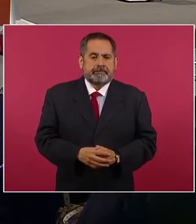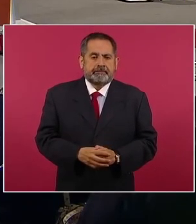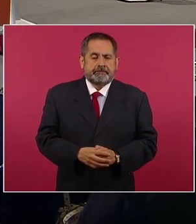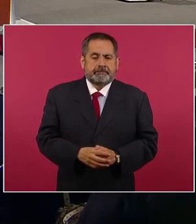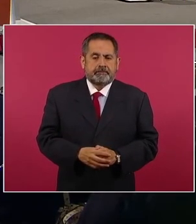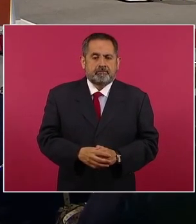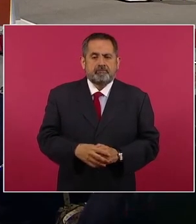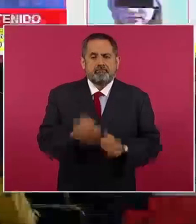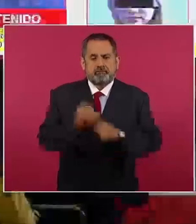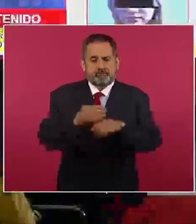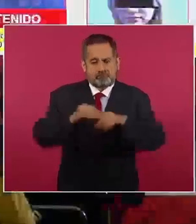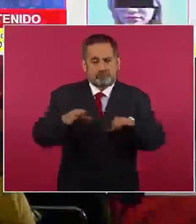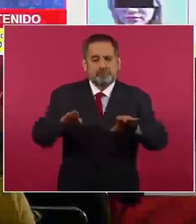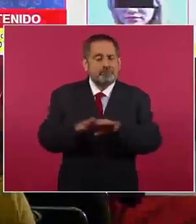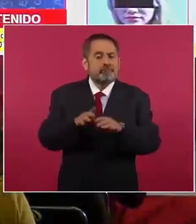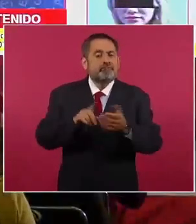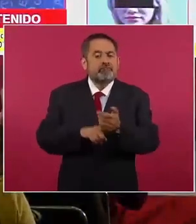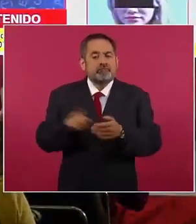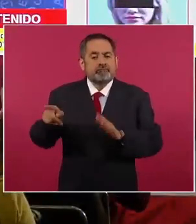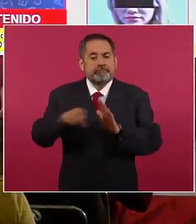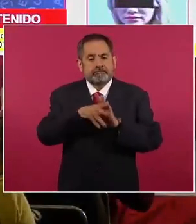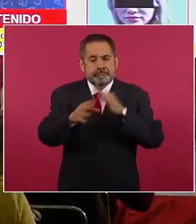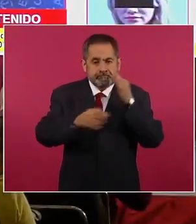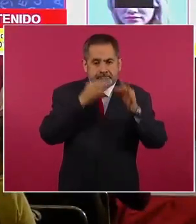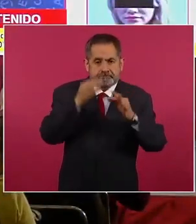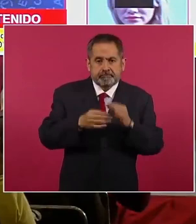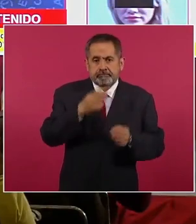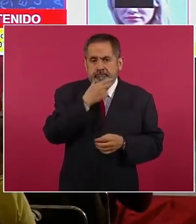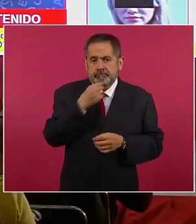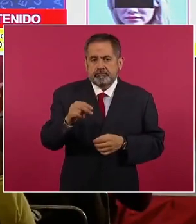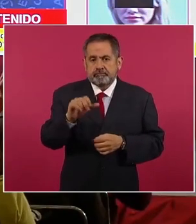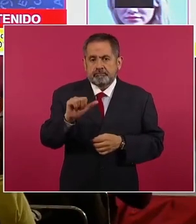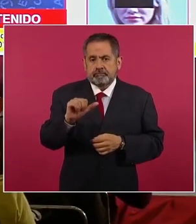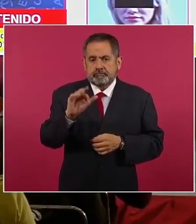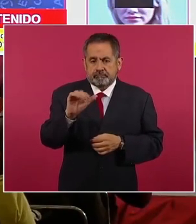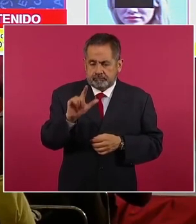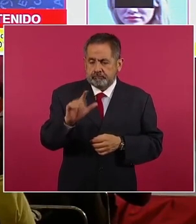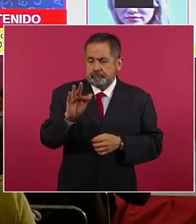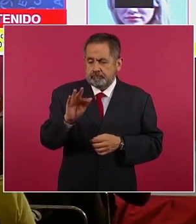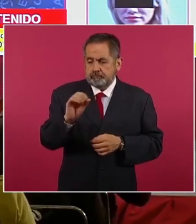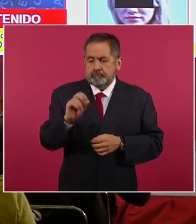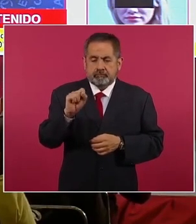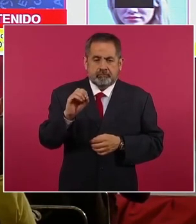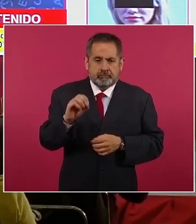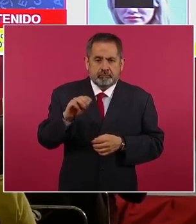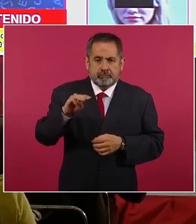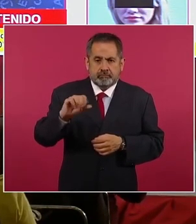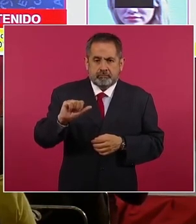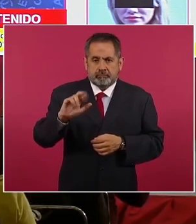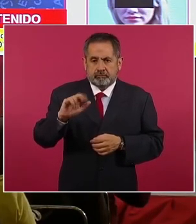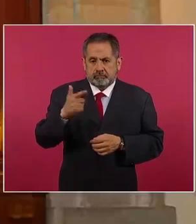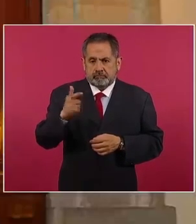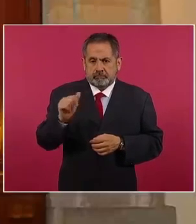Informar que en el caso del periodista Alfonso Margarito Martínez, que se